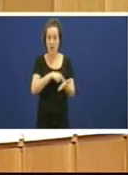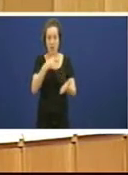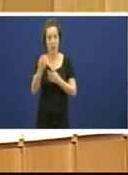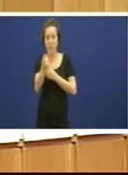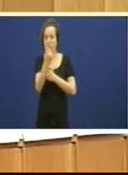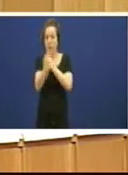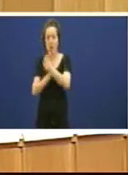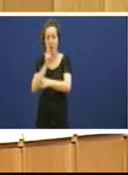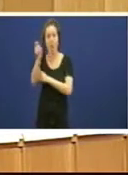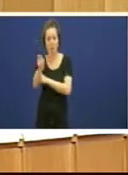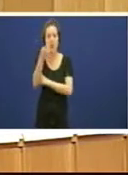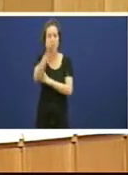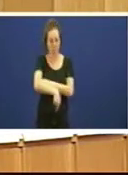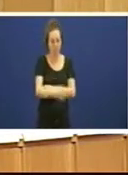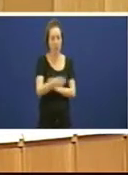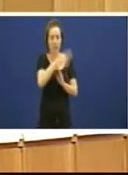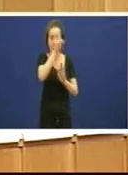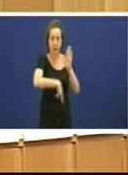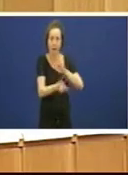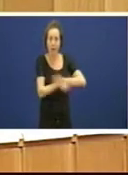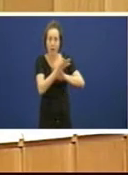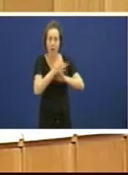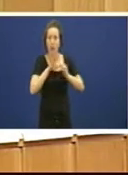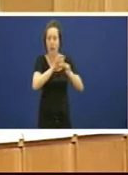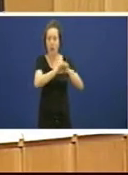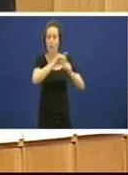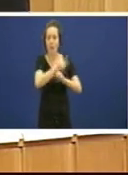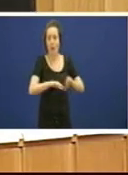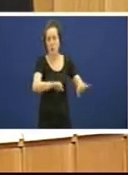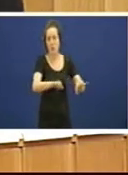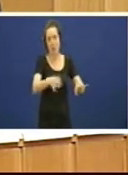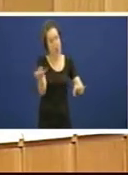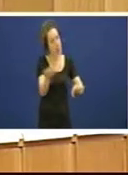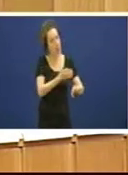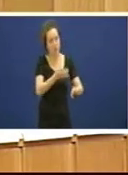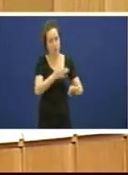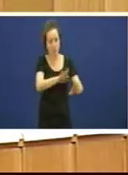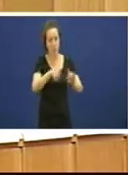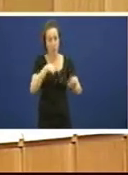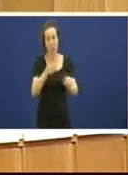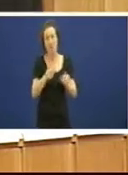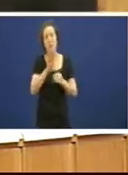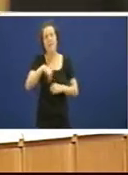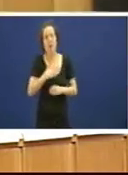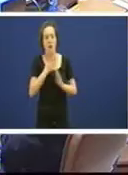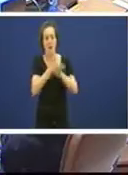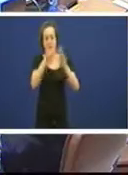regular a fundación especial non vai a ser que pisen algún callo será iso, señor Pui pero bueno, falaremos mañán máis nada e muchas gracias